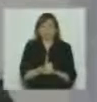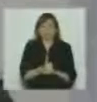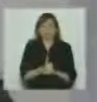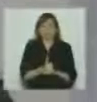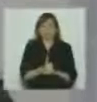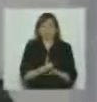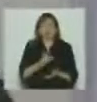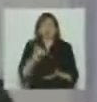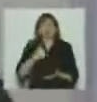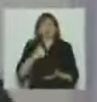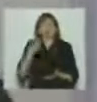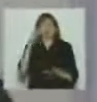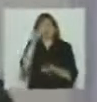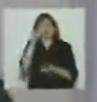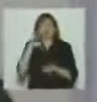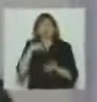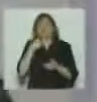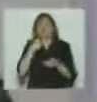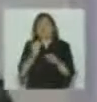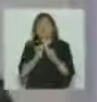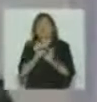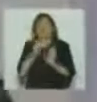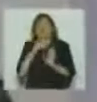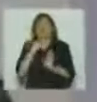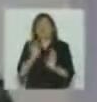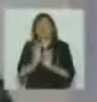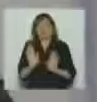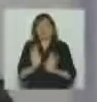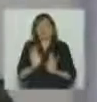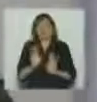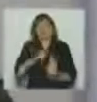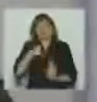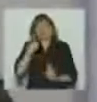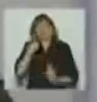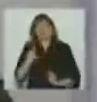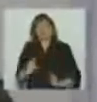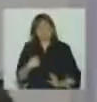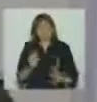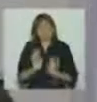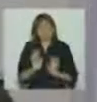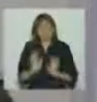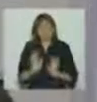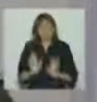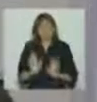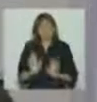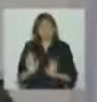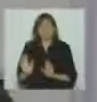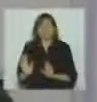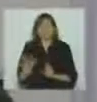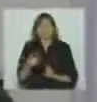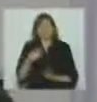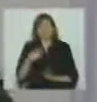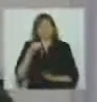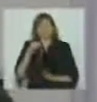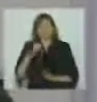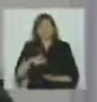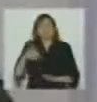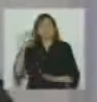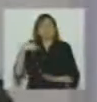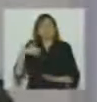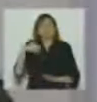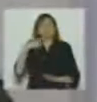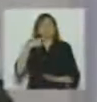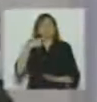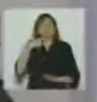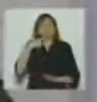importa no estoy acá para para hacerme la víctima no me gusta pero a partir del 27 de octubre